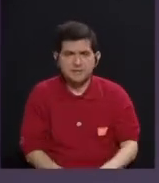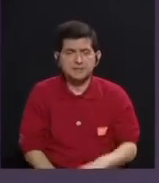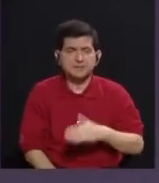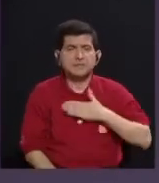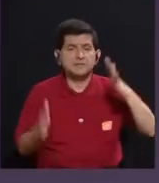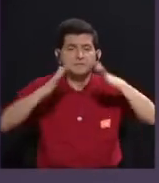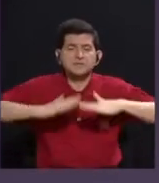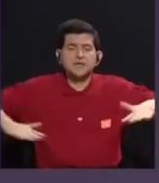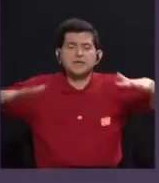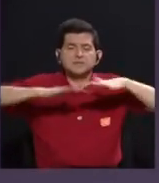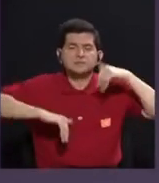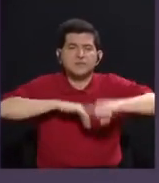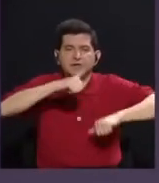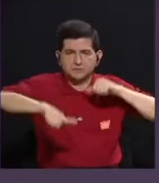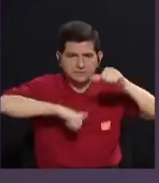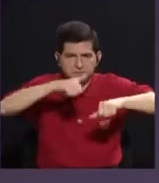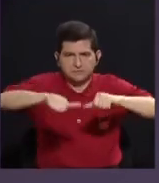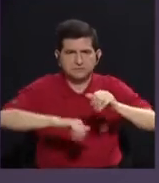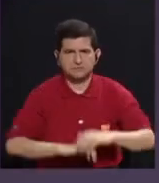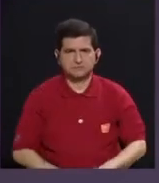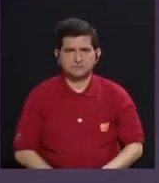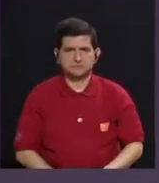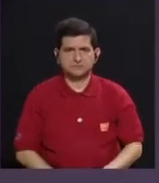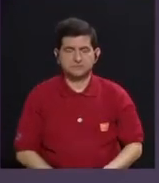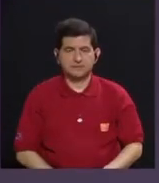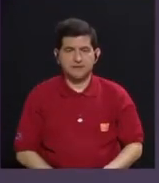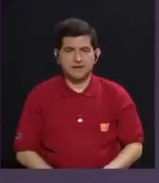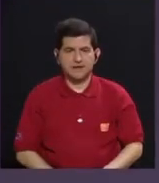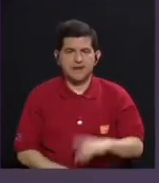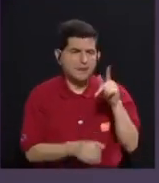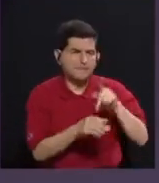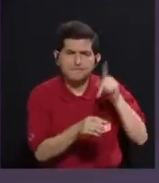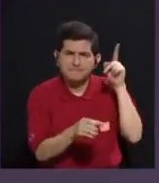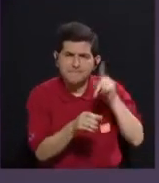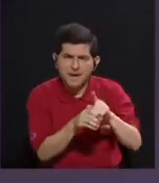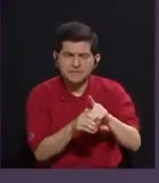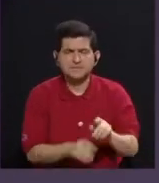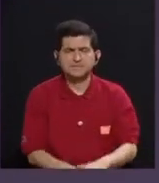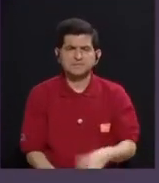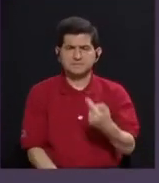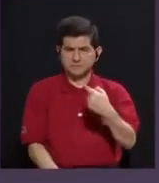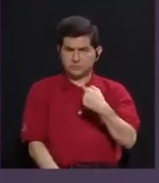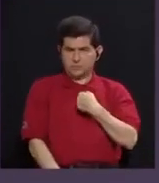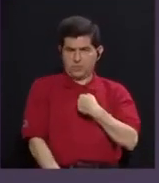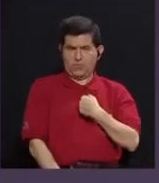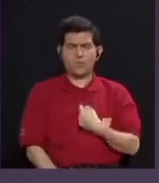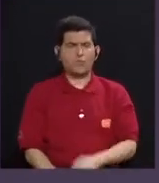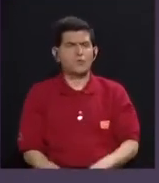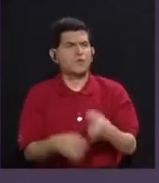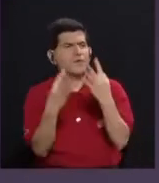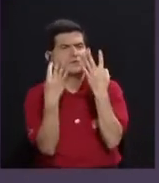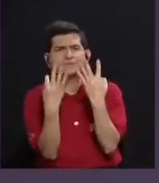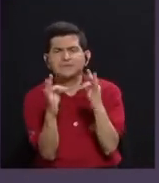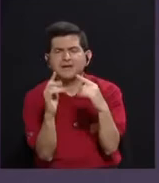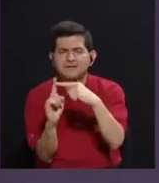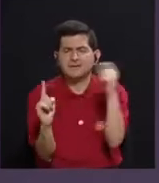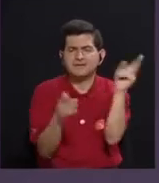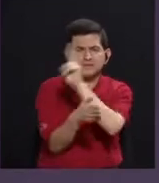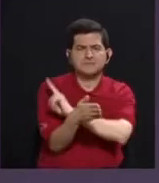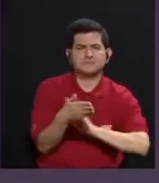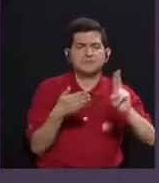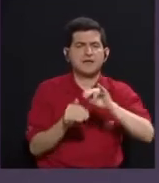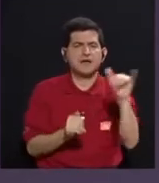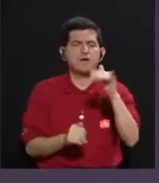mi trinchera. Y de alguna manera el activismo que uno evoca desde la academia